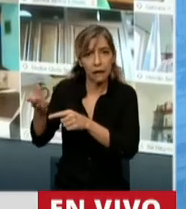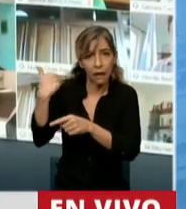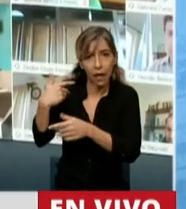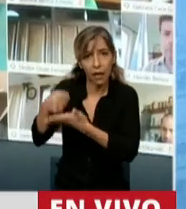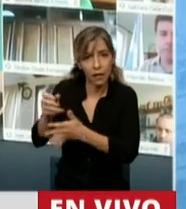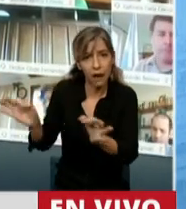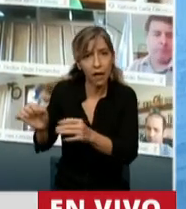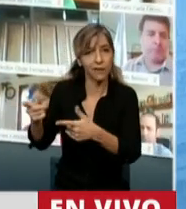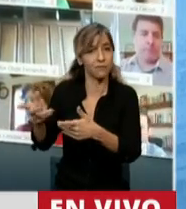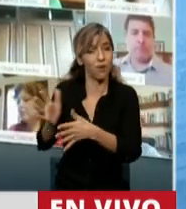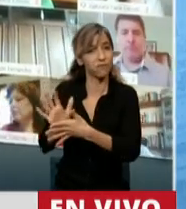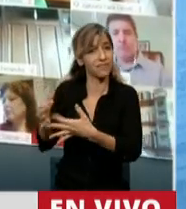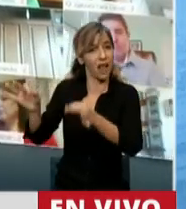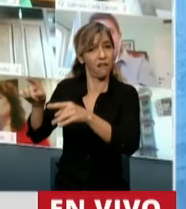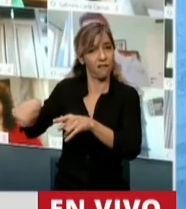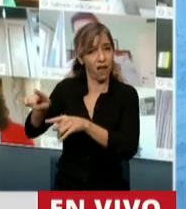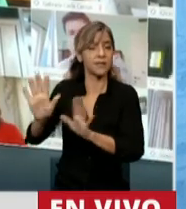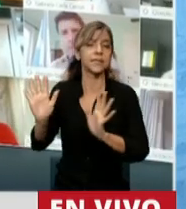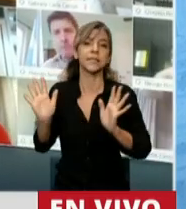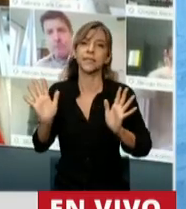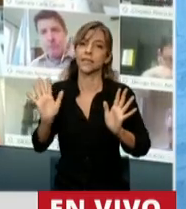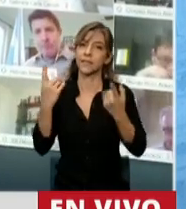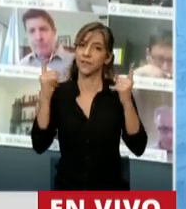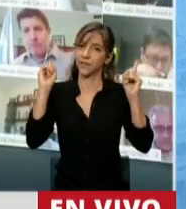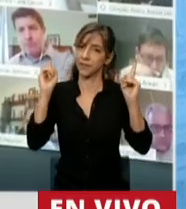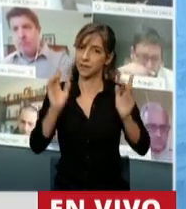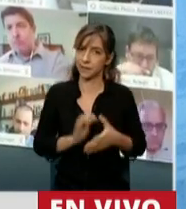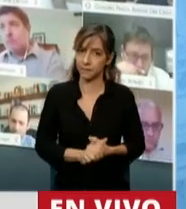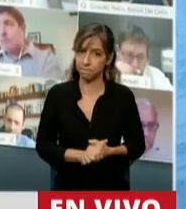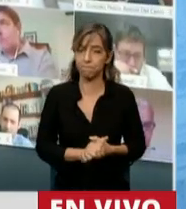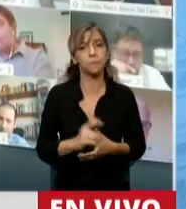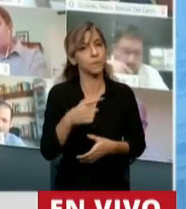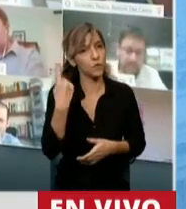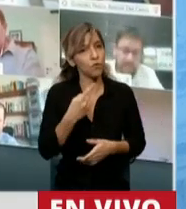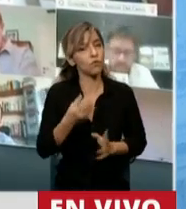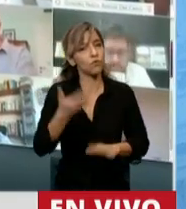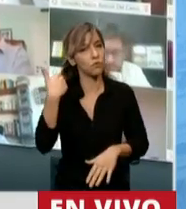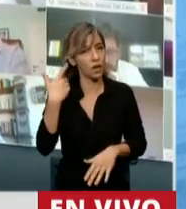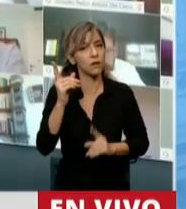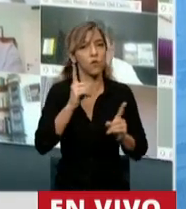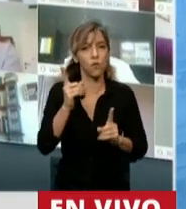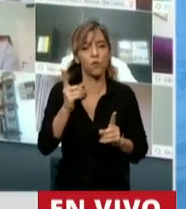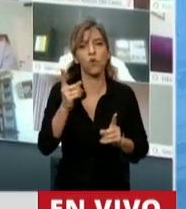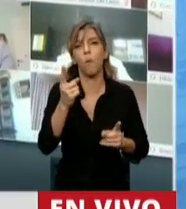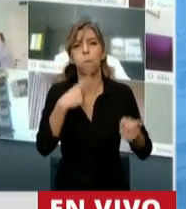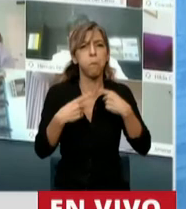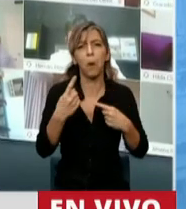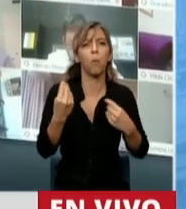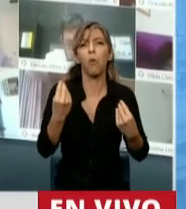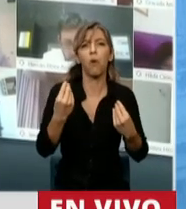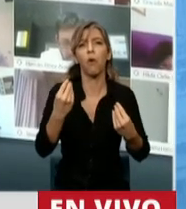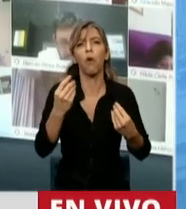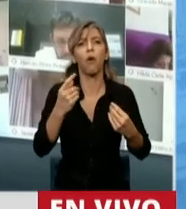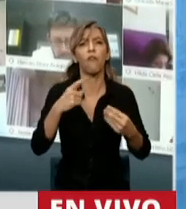repatriación de capitales. Nosotros hemos sido duramente cuestionados con el ingreso de familiares de